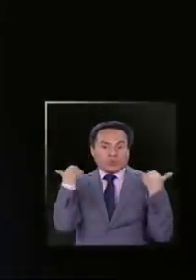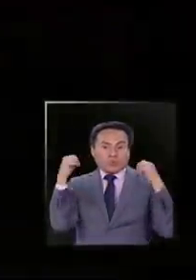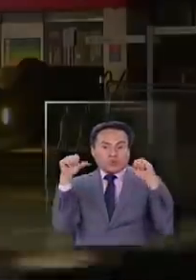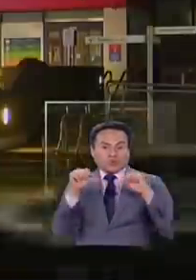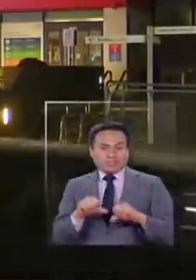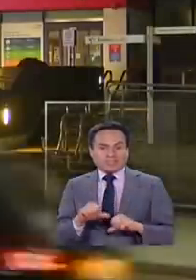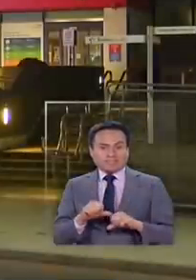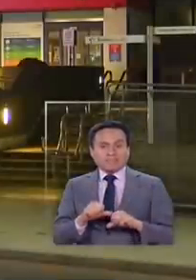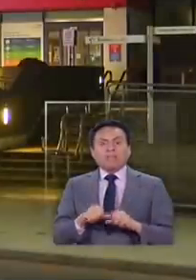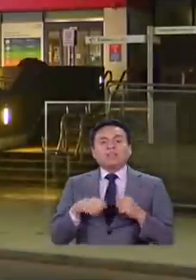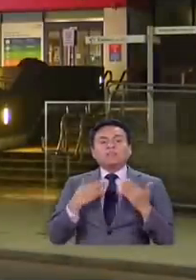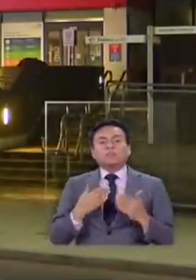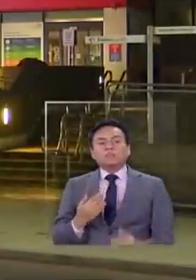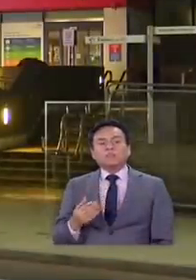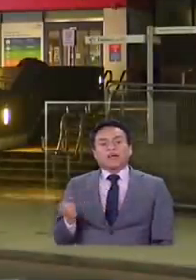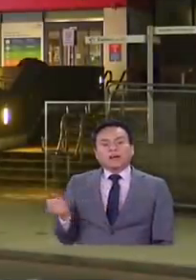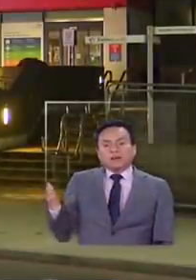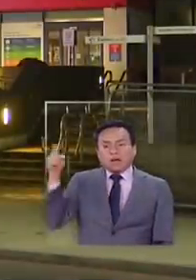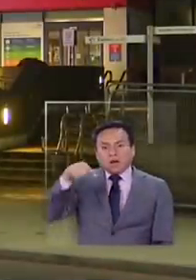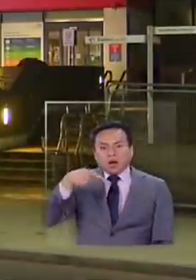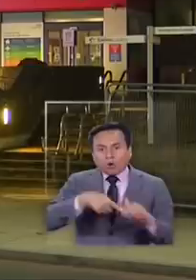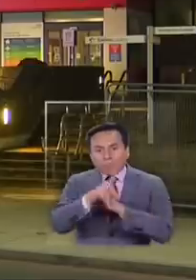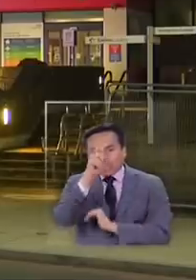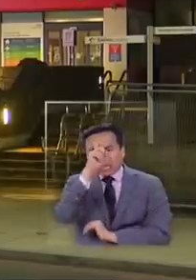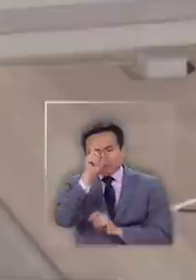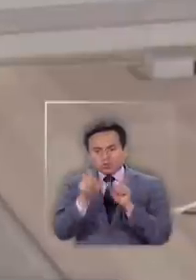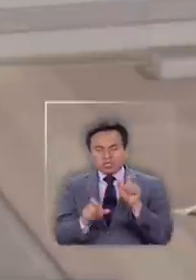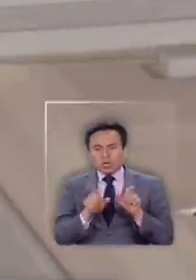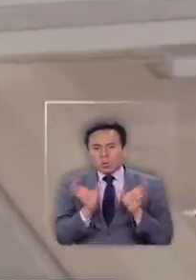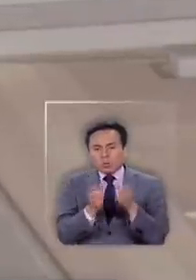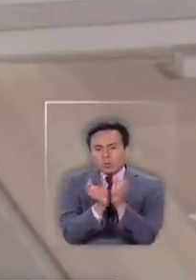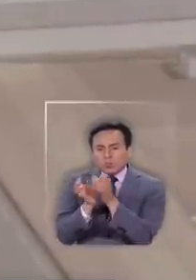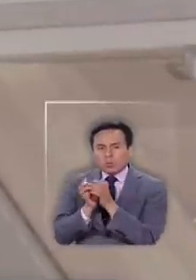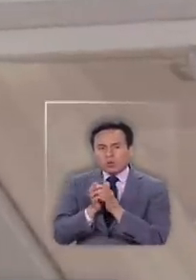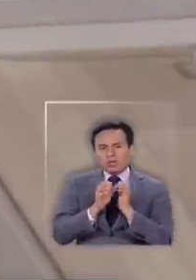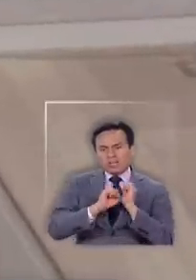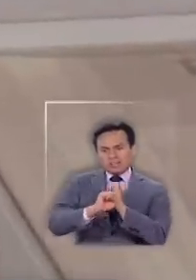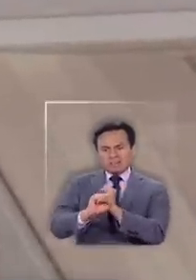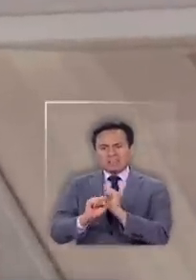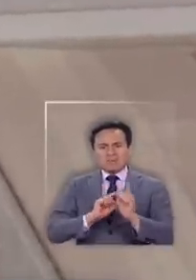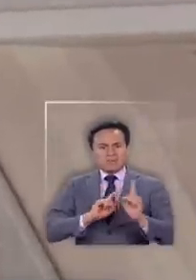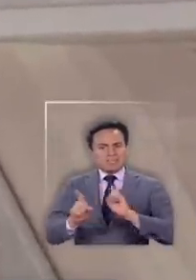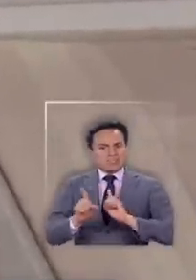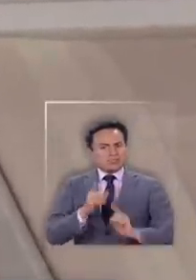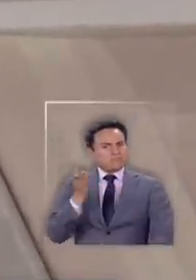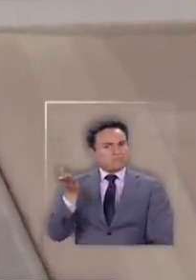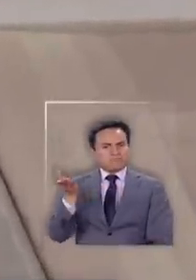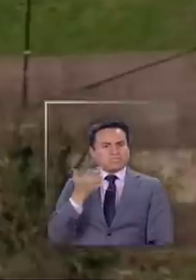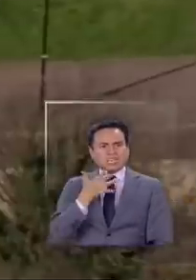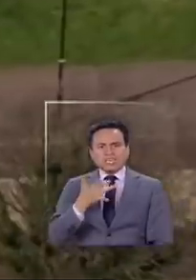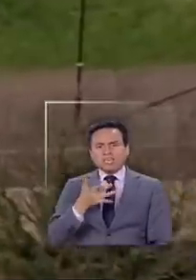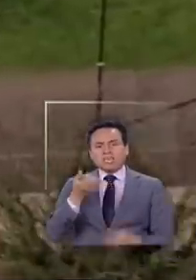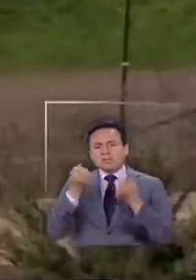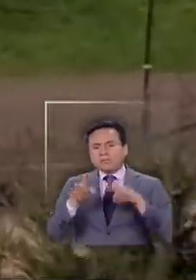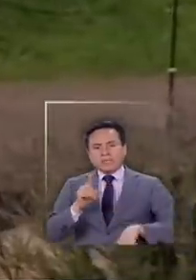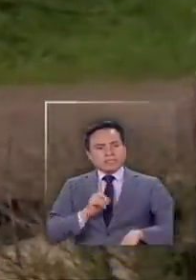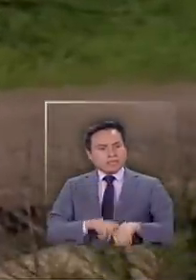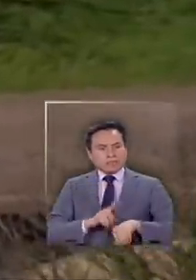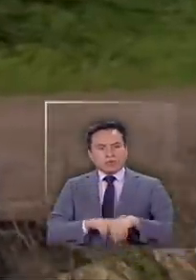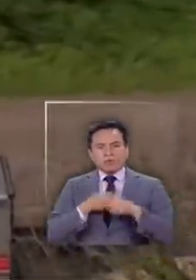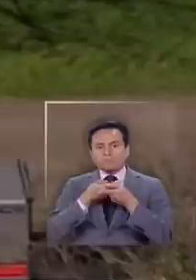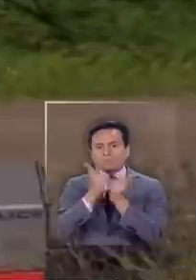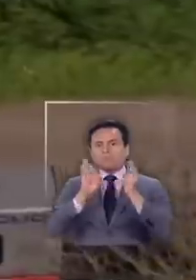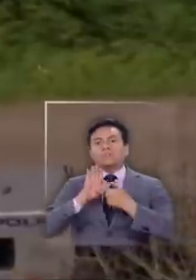Su llegada al hospital alertó a varios grupos en contra de su administración que no perdieron tiempo para